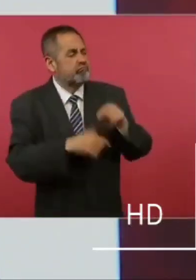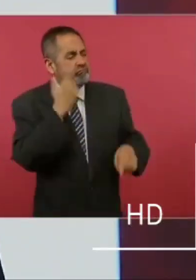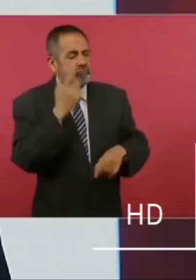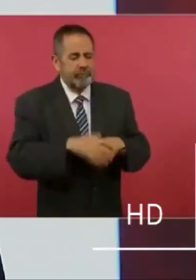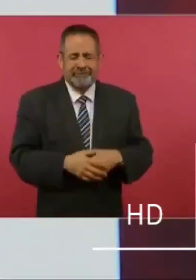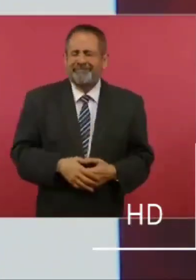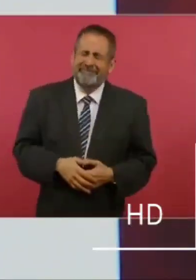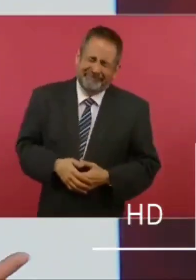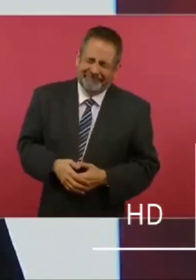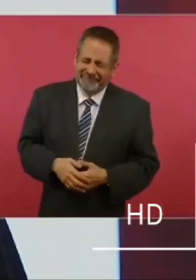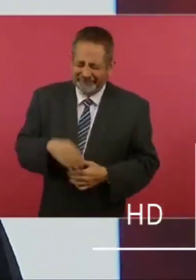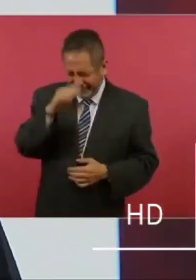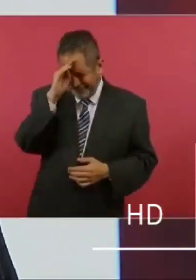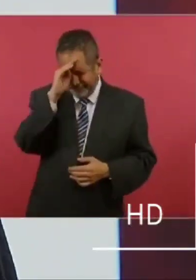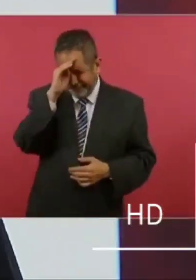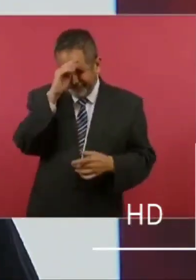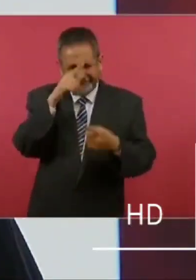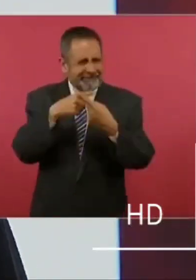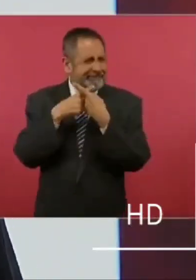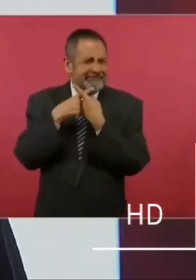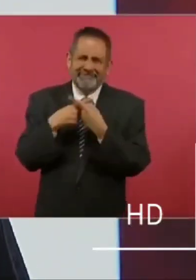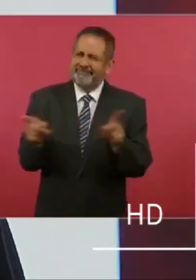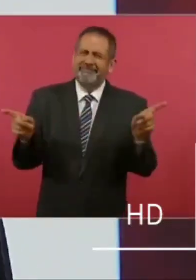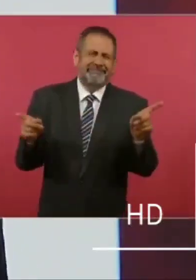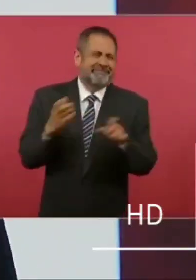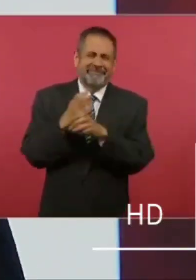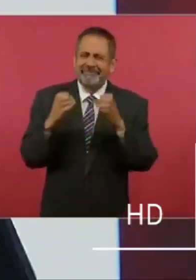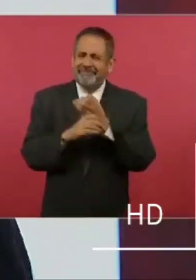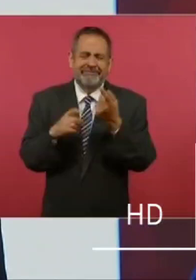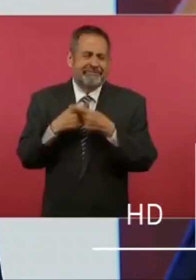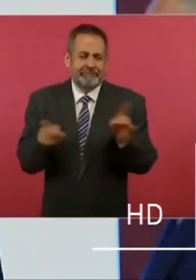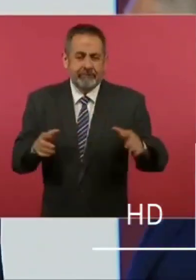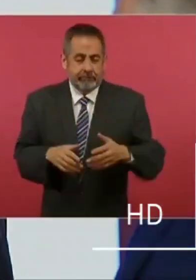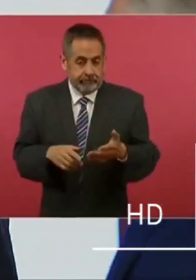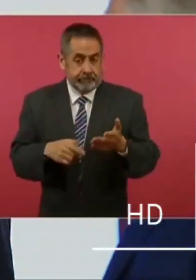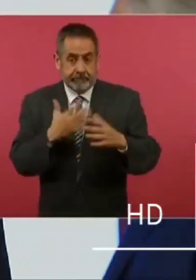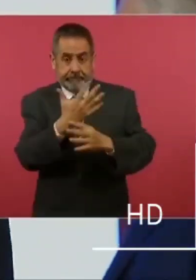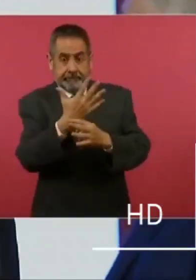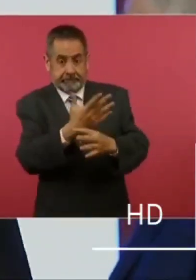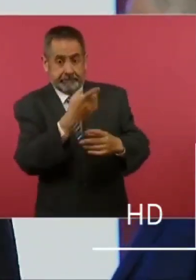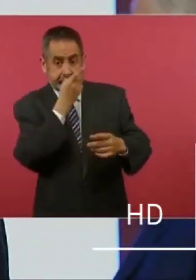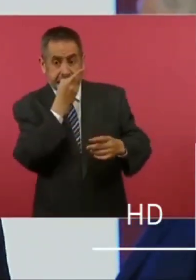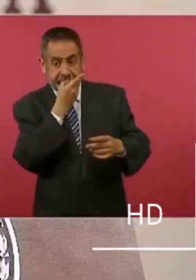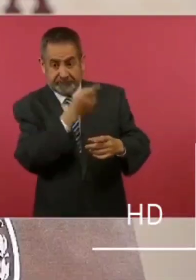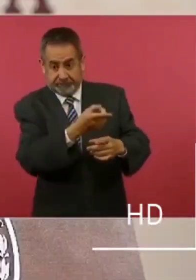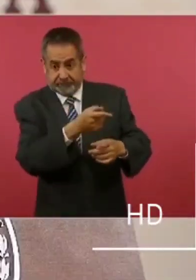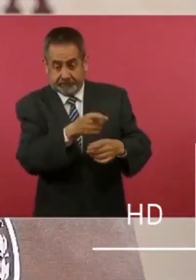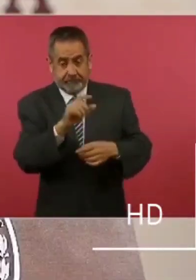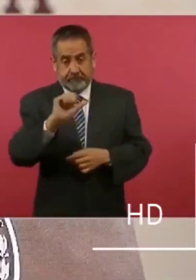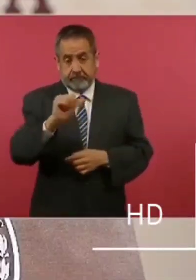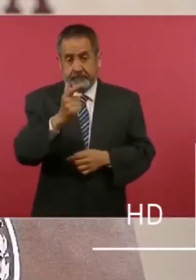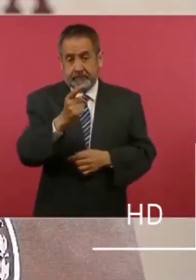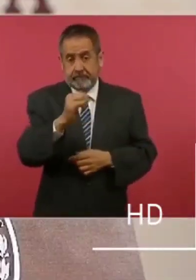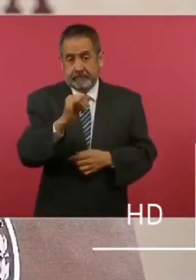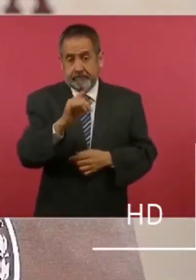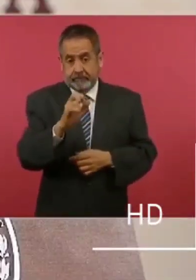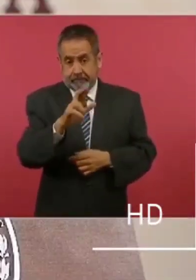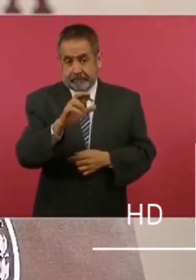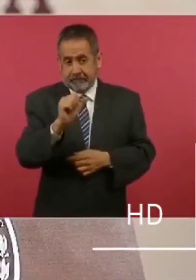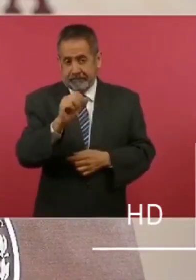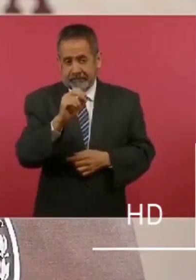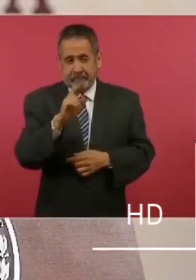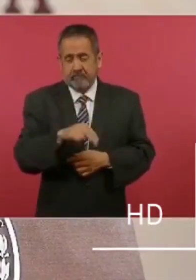Son cosas completamente distintas. El presidente, dice Aguilar Camín, ya